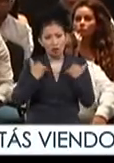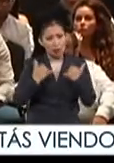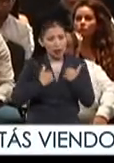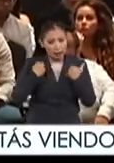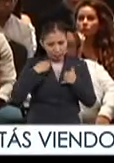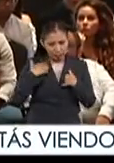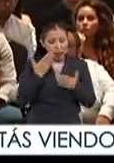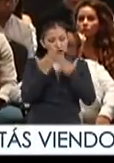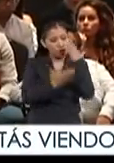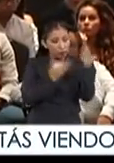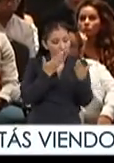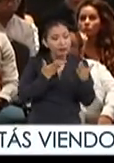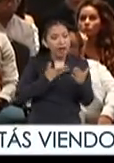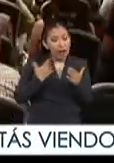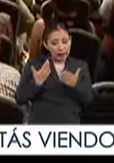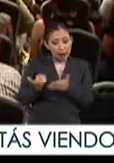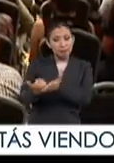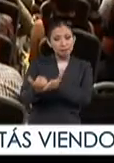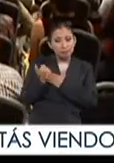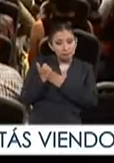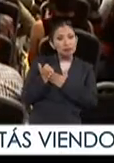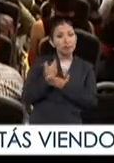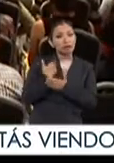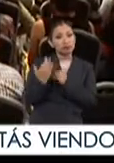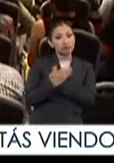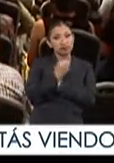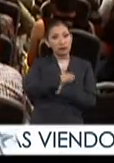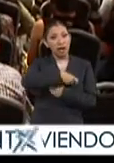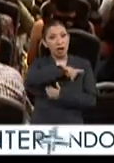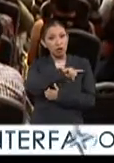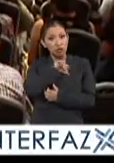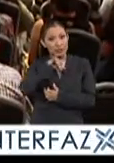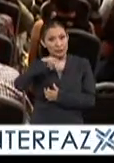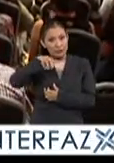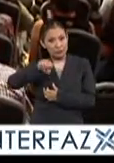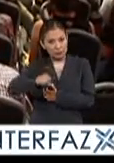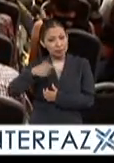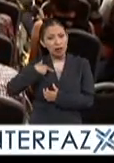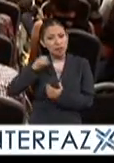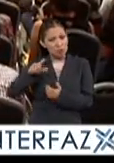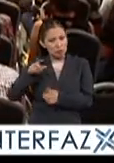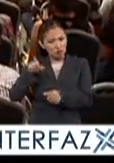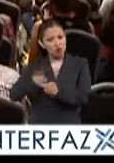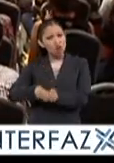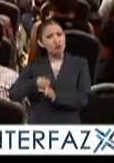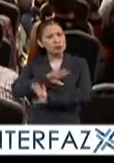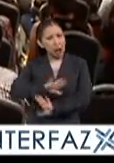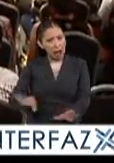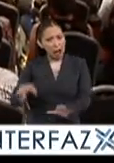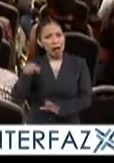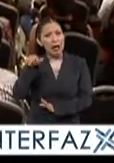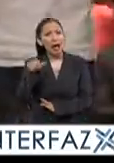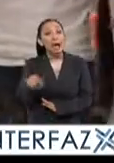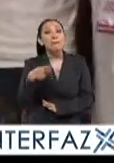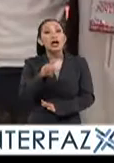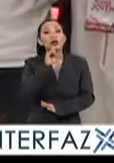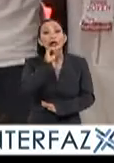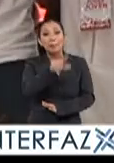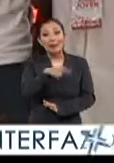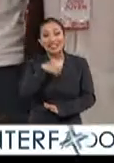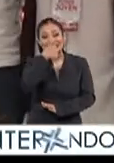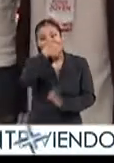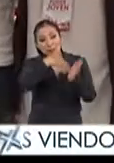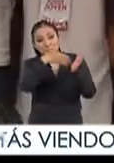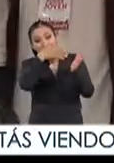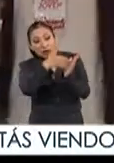que están estudiando, que tienen un número de seguridad social, que son parte del Instituto Mexicano del Seguro Social, pero también los